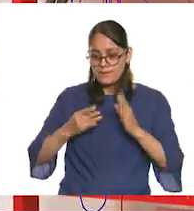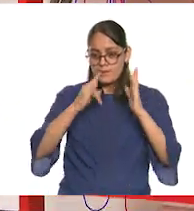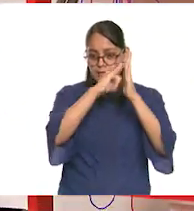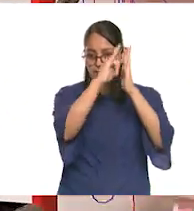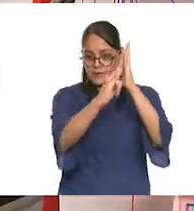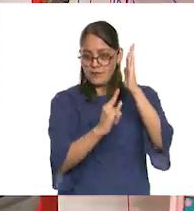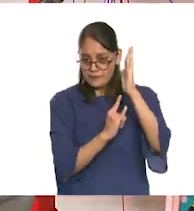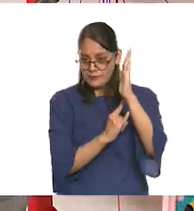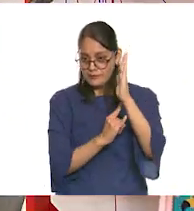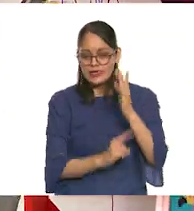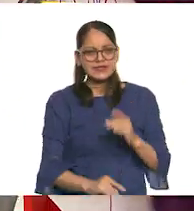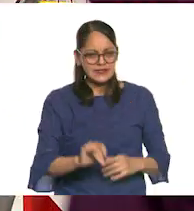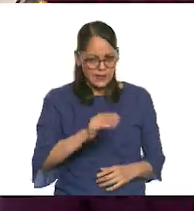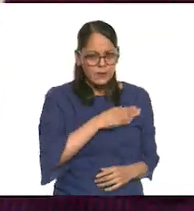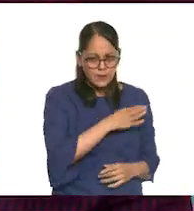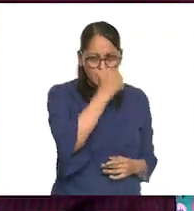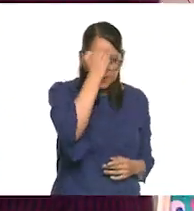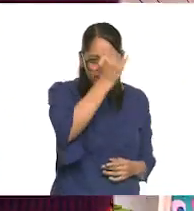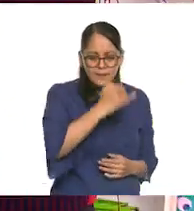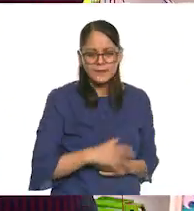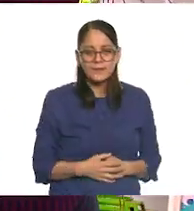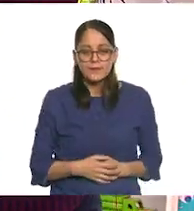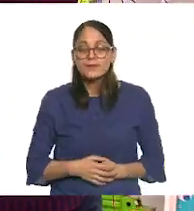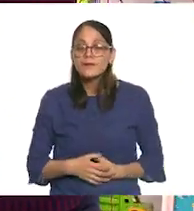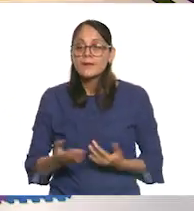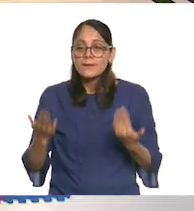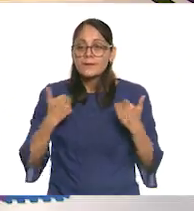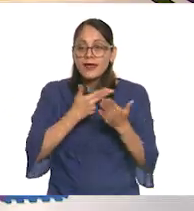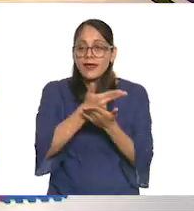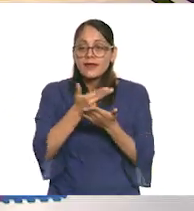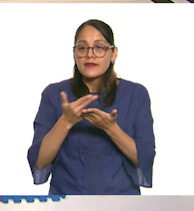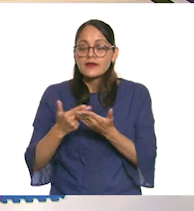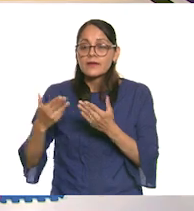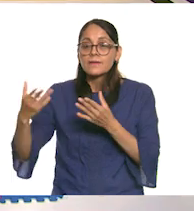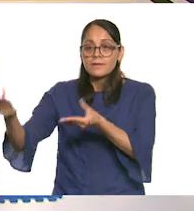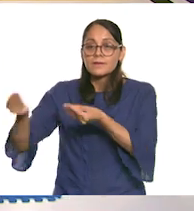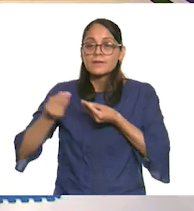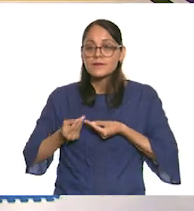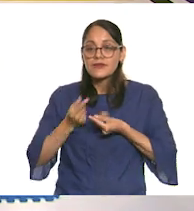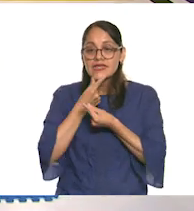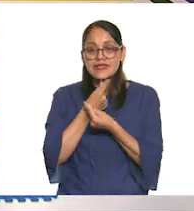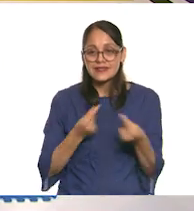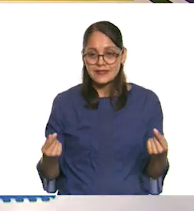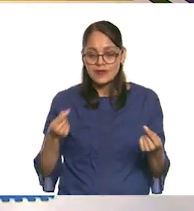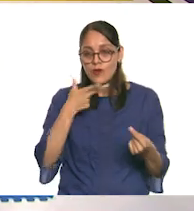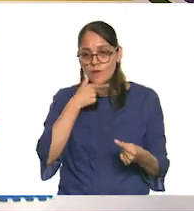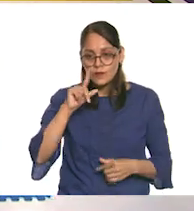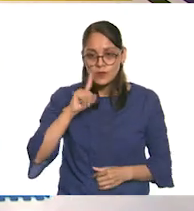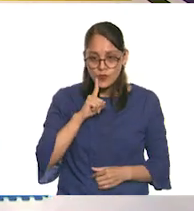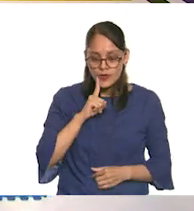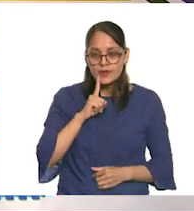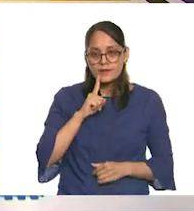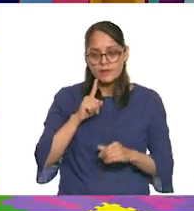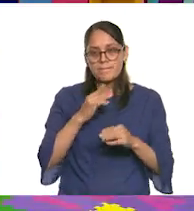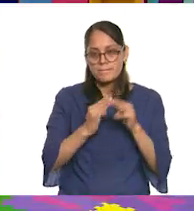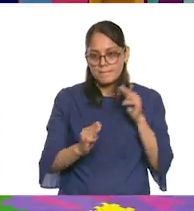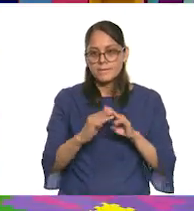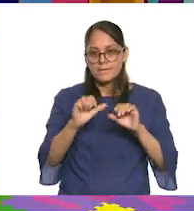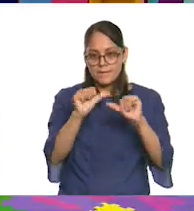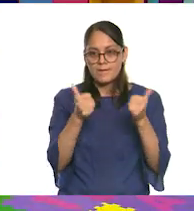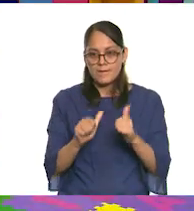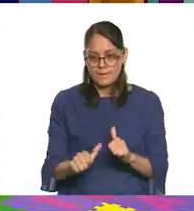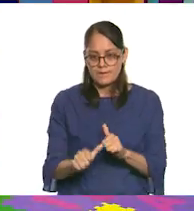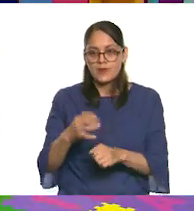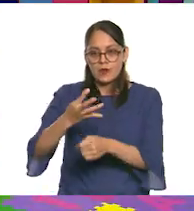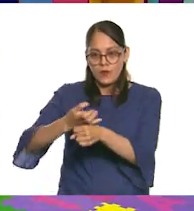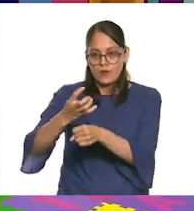parece una idea increíble, Ivonne. Bueno, pues estos dibujos nos los mandaron niñas y niños de artes de cuarto grado. Les agradecemos